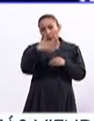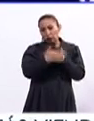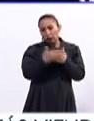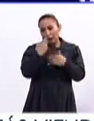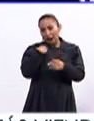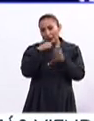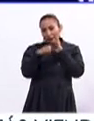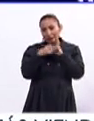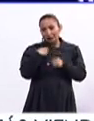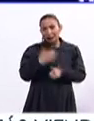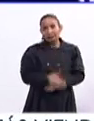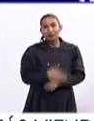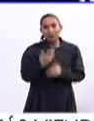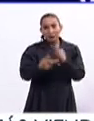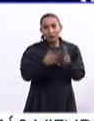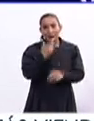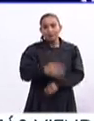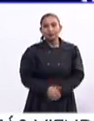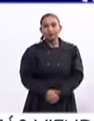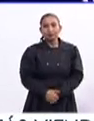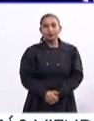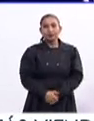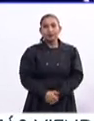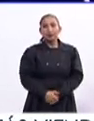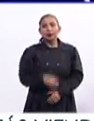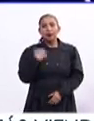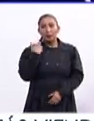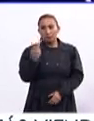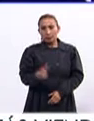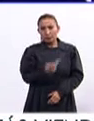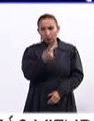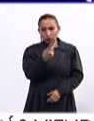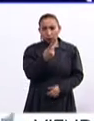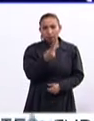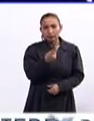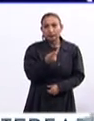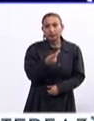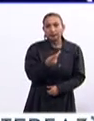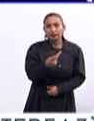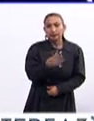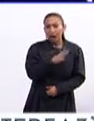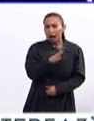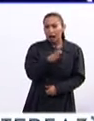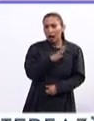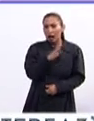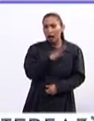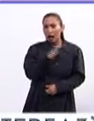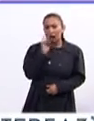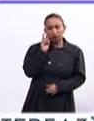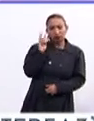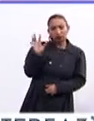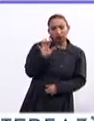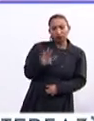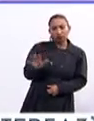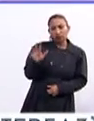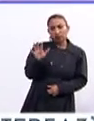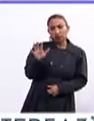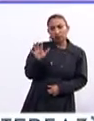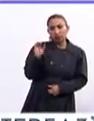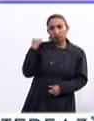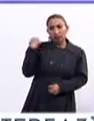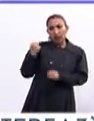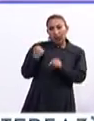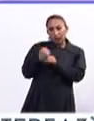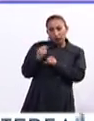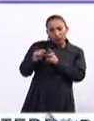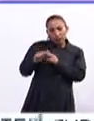vez. La próxima vez que estés por aquí. Yo quisiera preguntarte, César, existe este fenómeno, sobre todo resaltado en los últimos